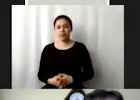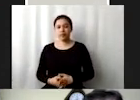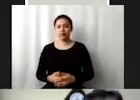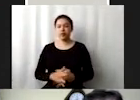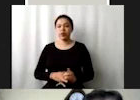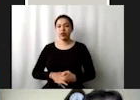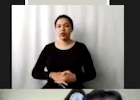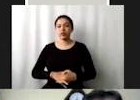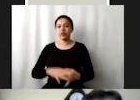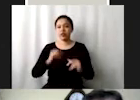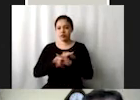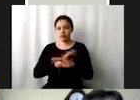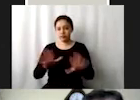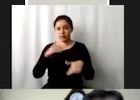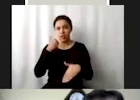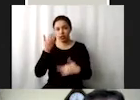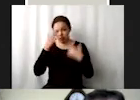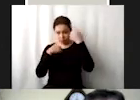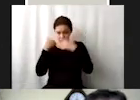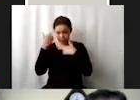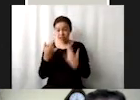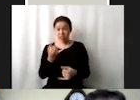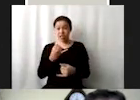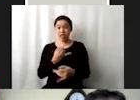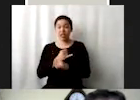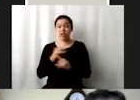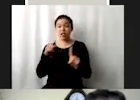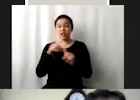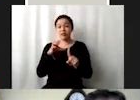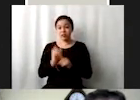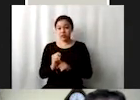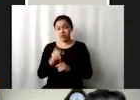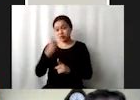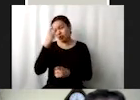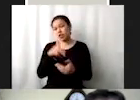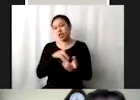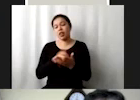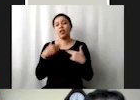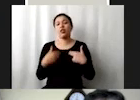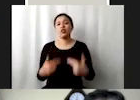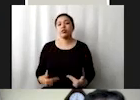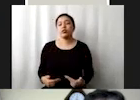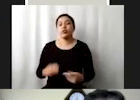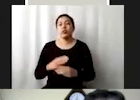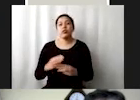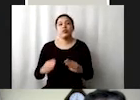datos que toda la lectura que le da a las metas es con base en los derechos humanos y los instrumentos